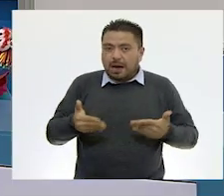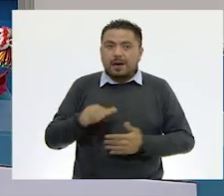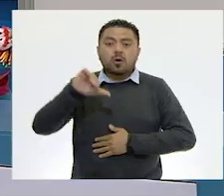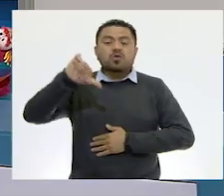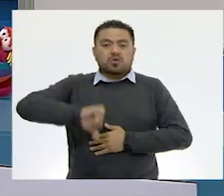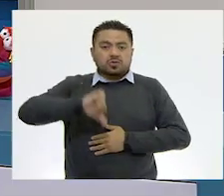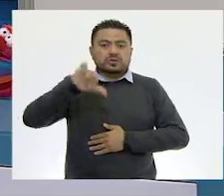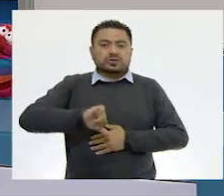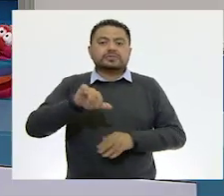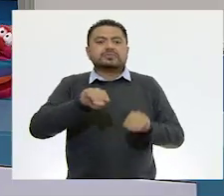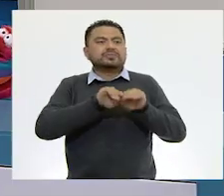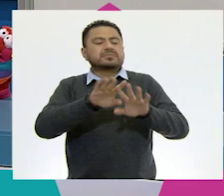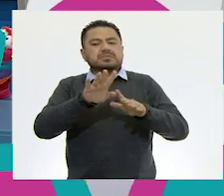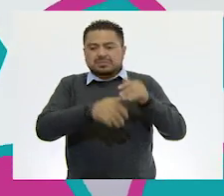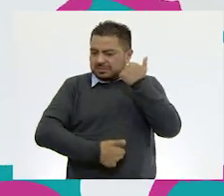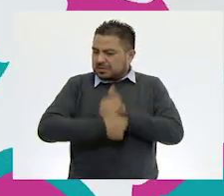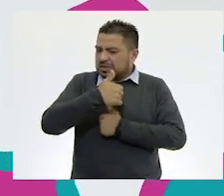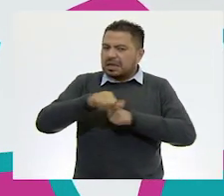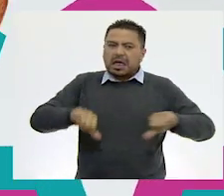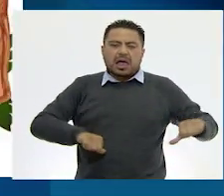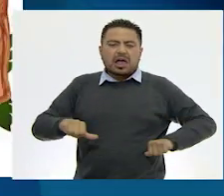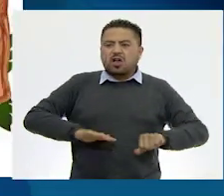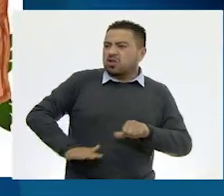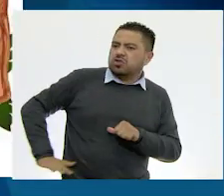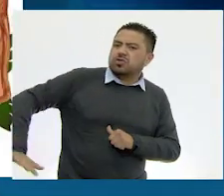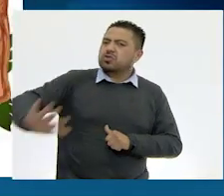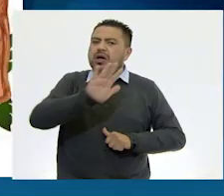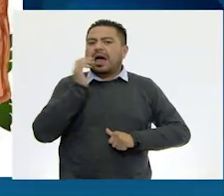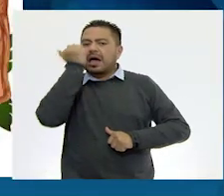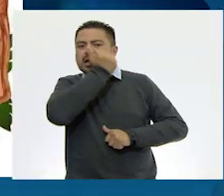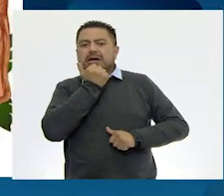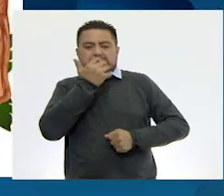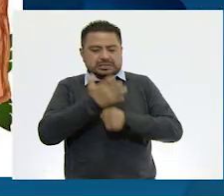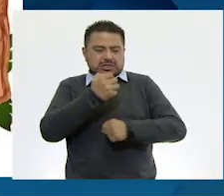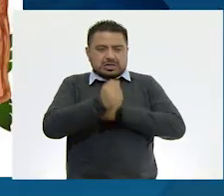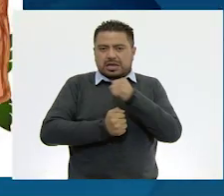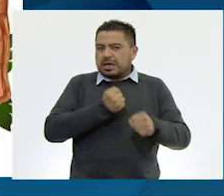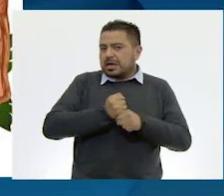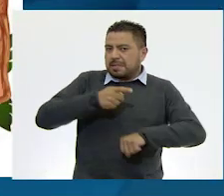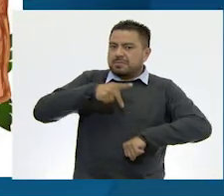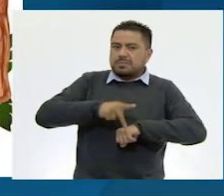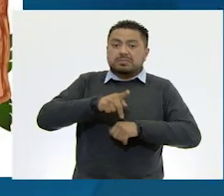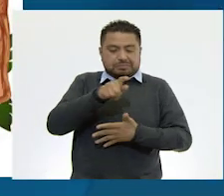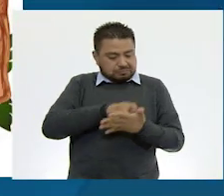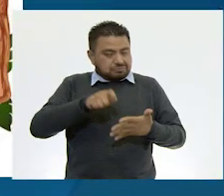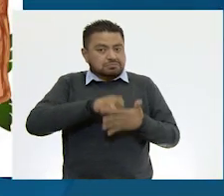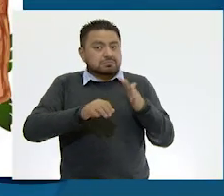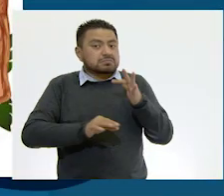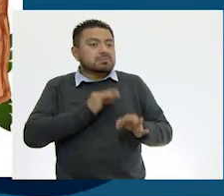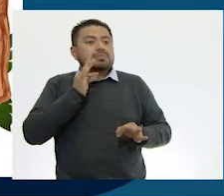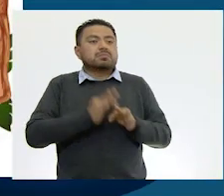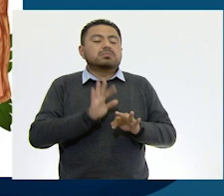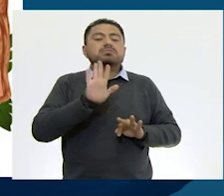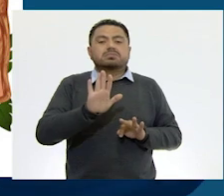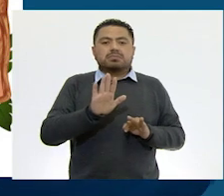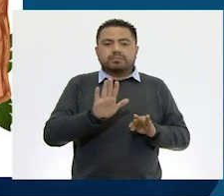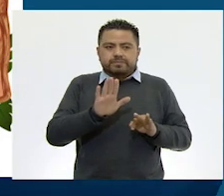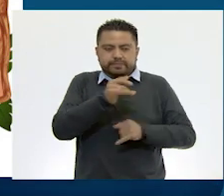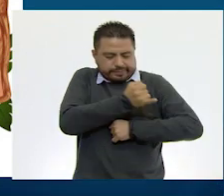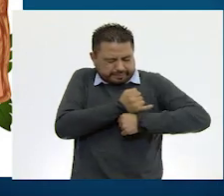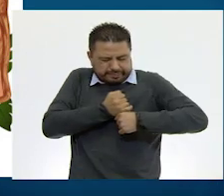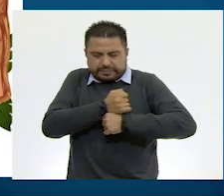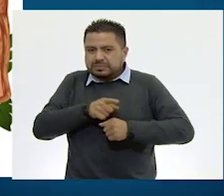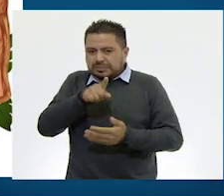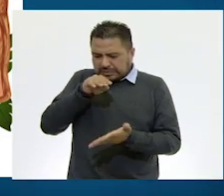momento de lanzar un reto a todos los estudiantes de quinto grado. ¿Están listos para tomar nota? En el diario de campo,